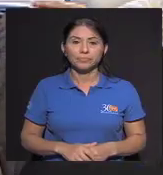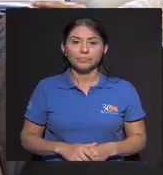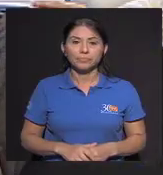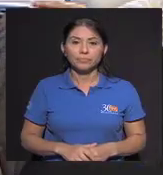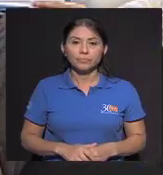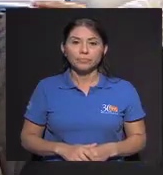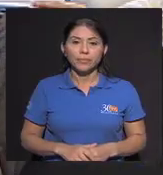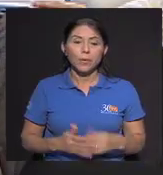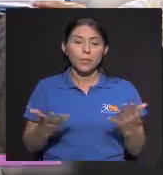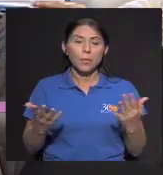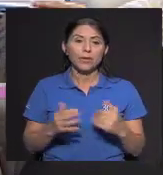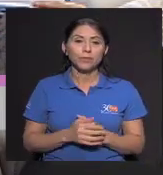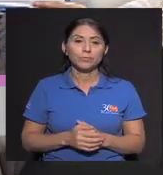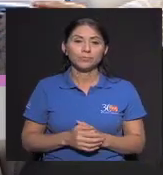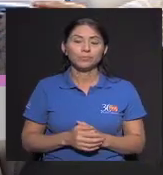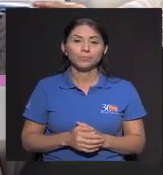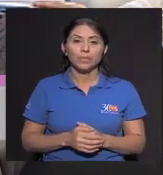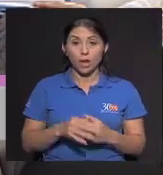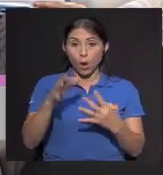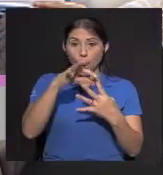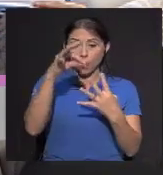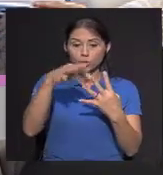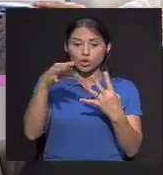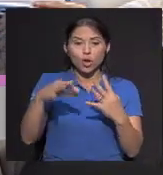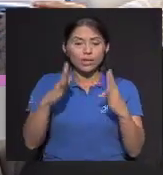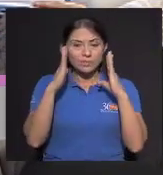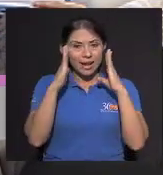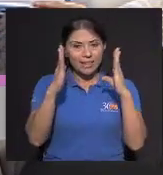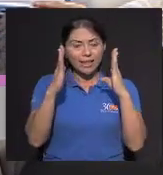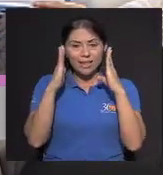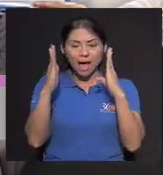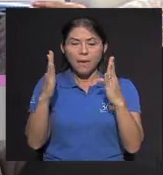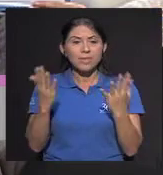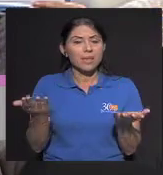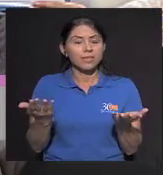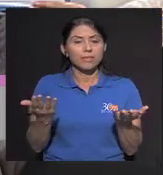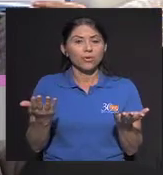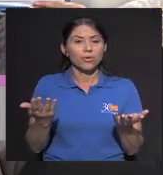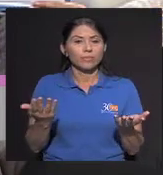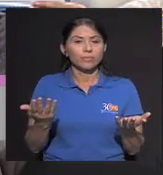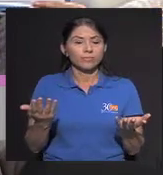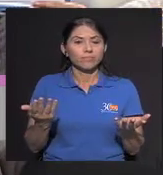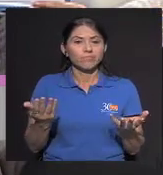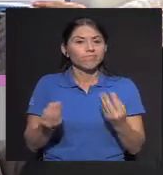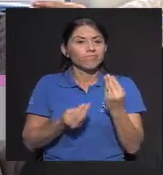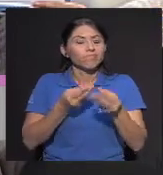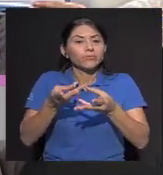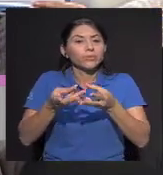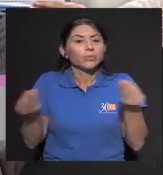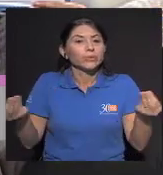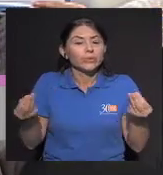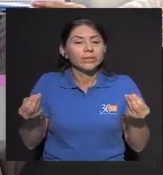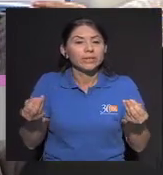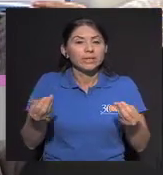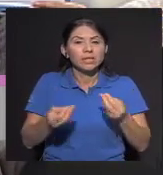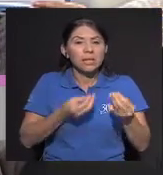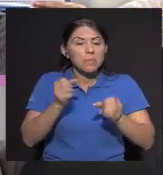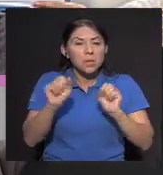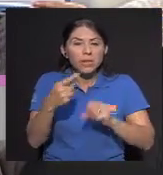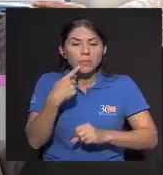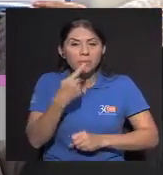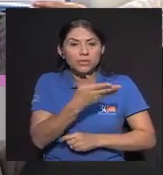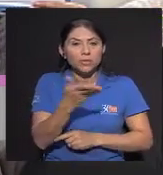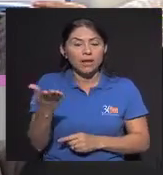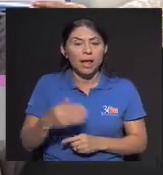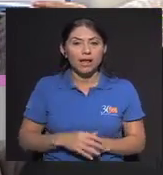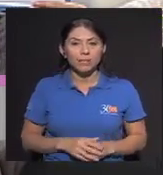Bueno En cuanto a Opciones De tratamiento Doctor Generalmente Que podríamos Mencionar